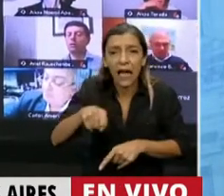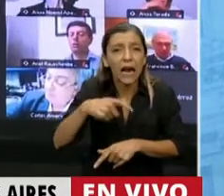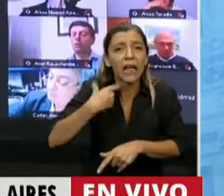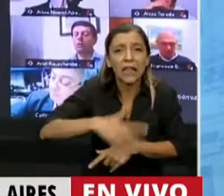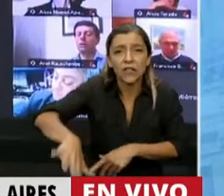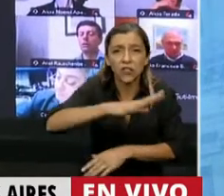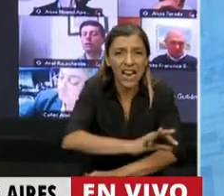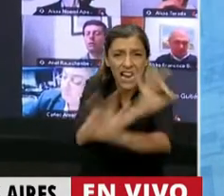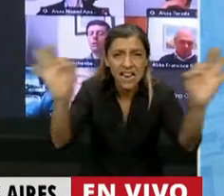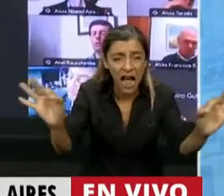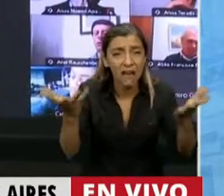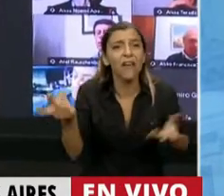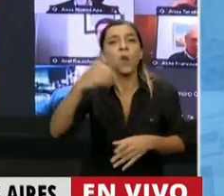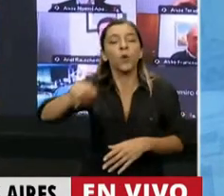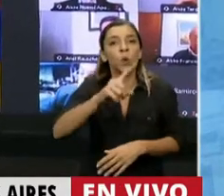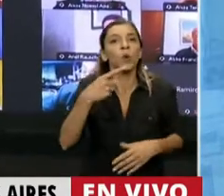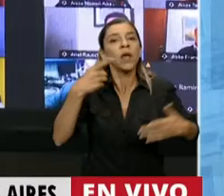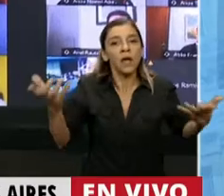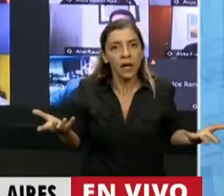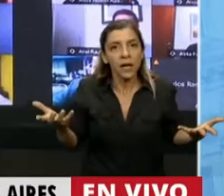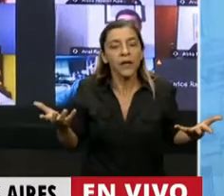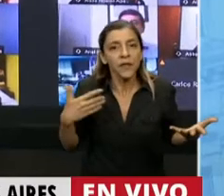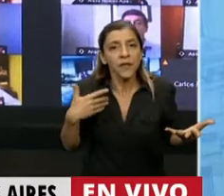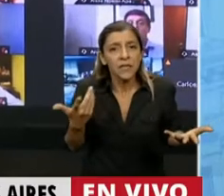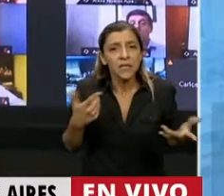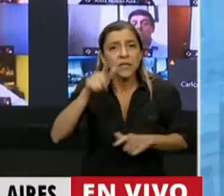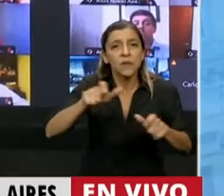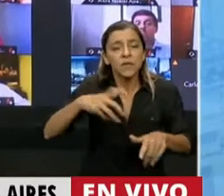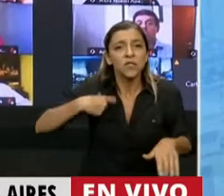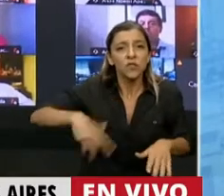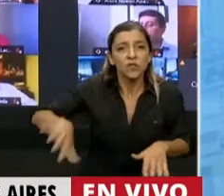esperando las leyes que se van a aprobar esta noche, por favor,